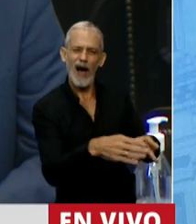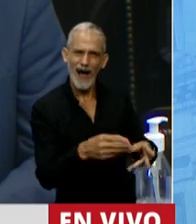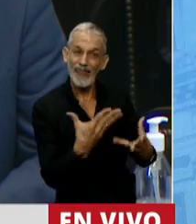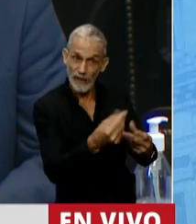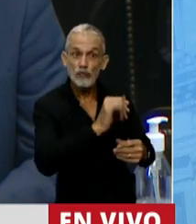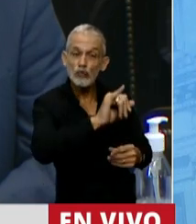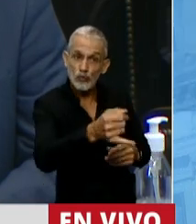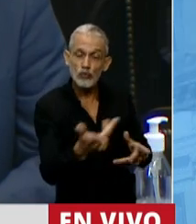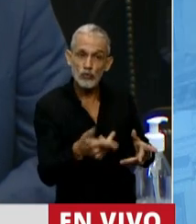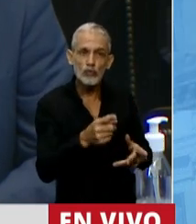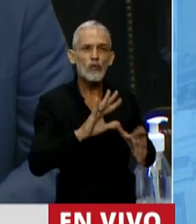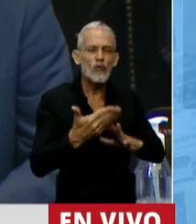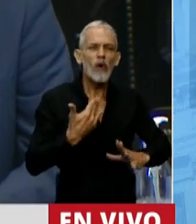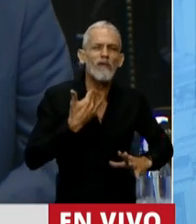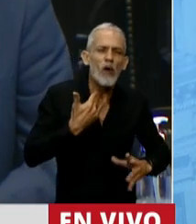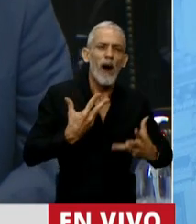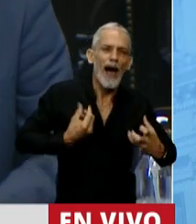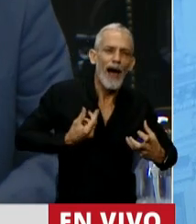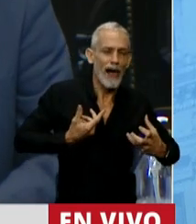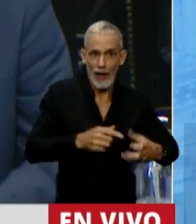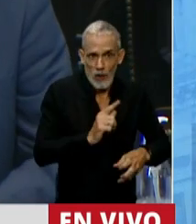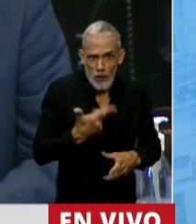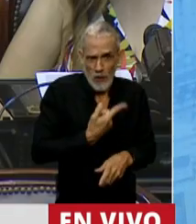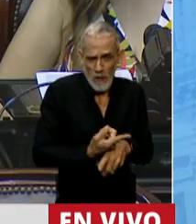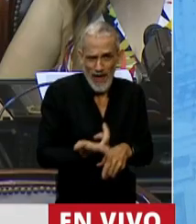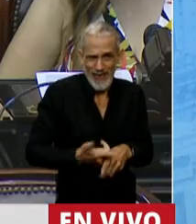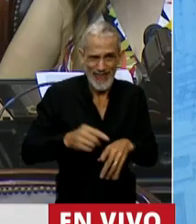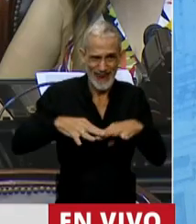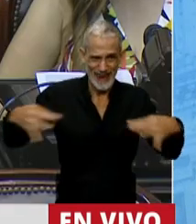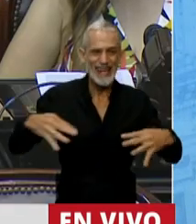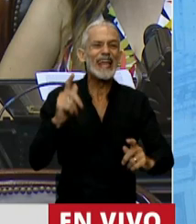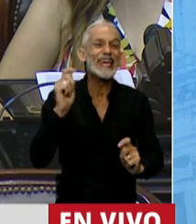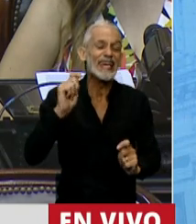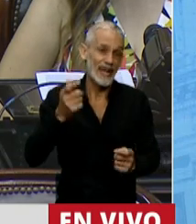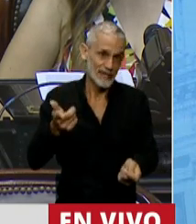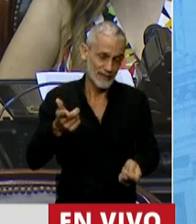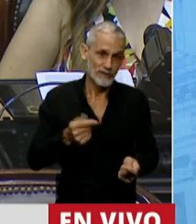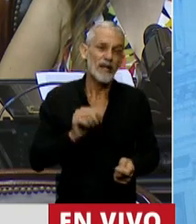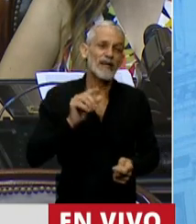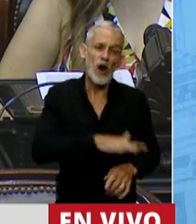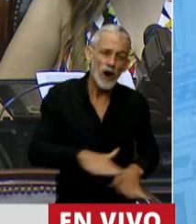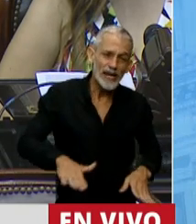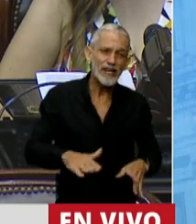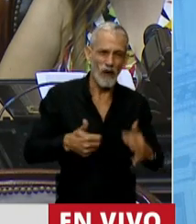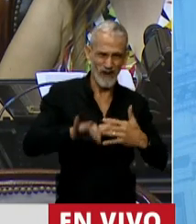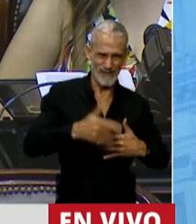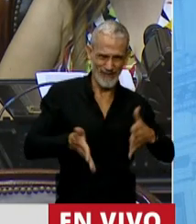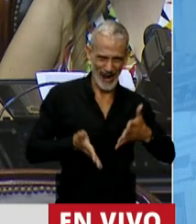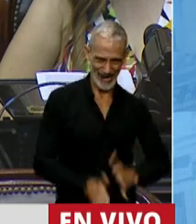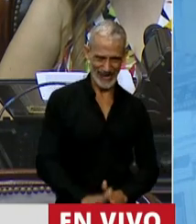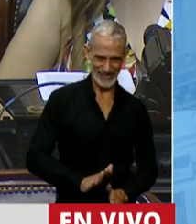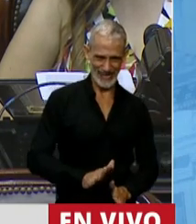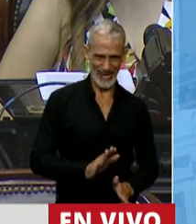de los que no tienen voz para defenderse hoy en este recinto, es decir, de los niños y niñas por nacer.